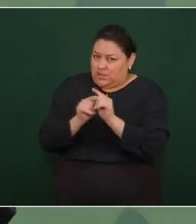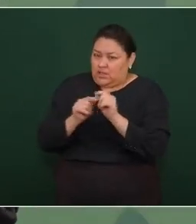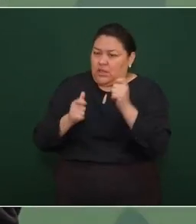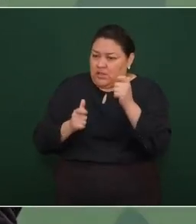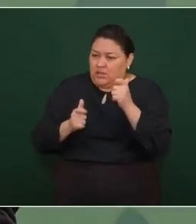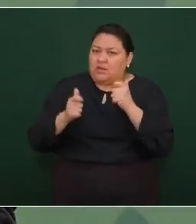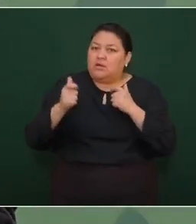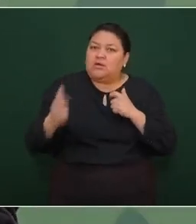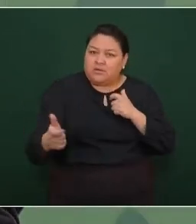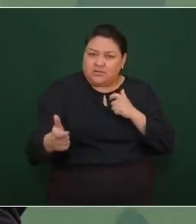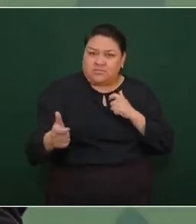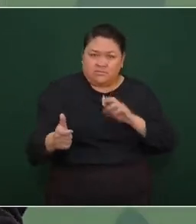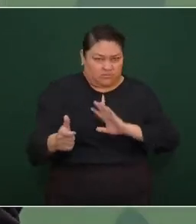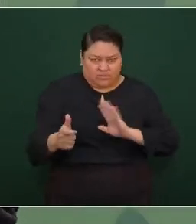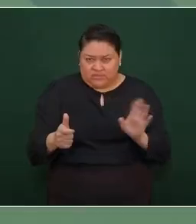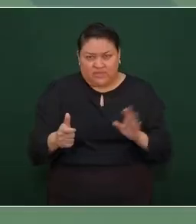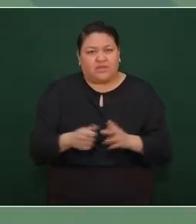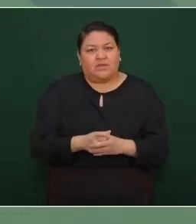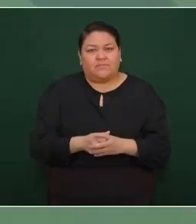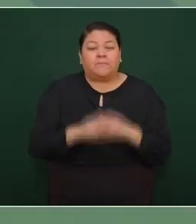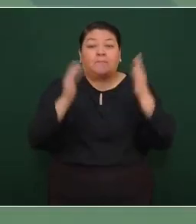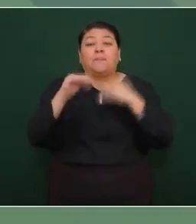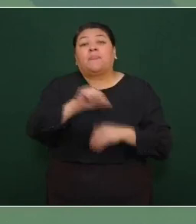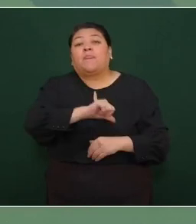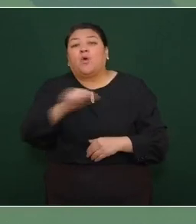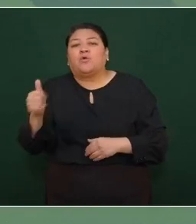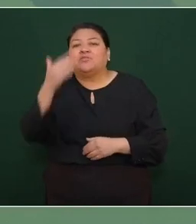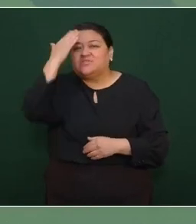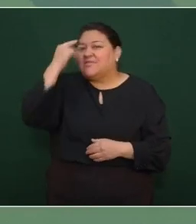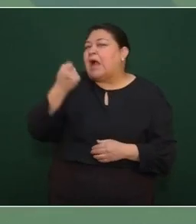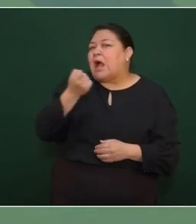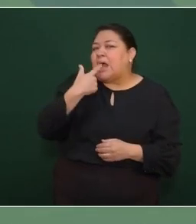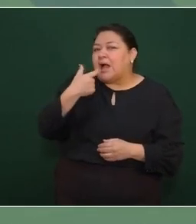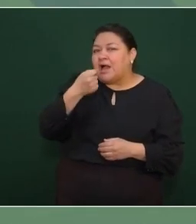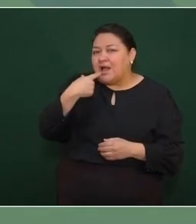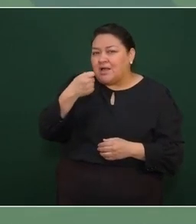Lo mismo en la compra de las medicinas.